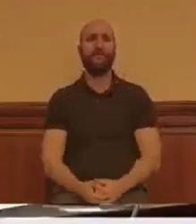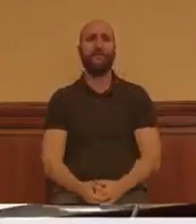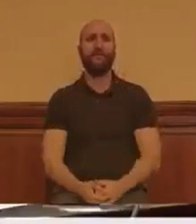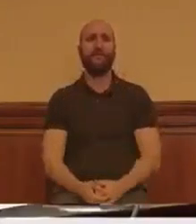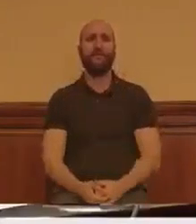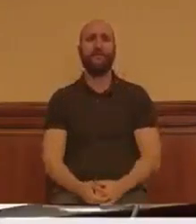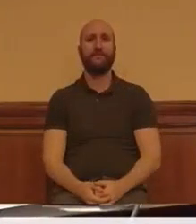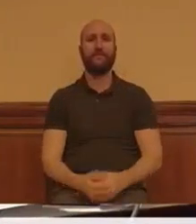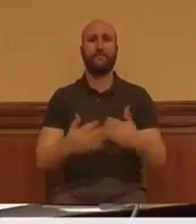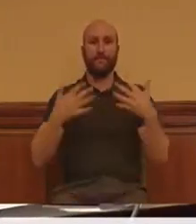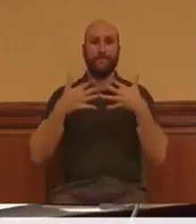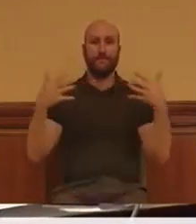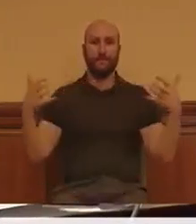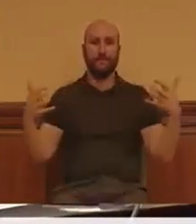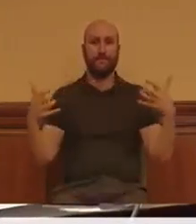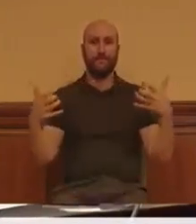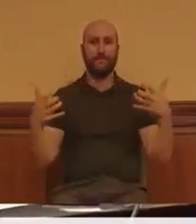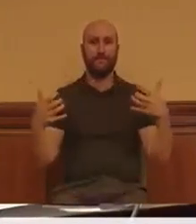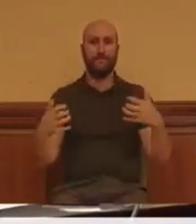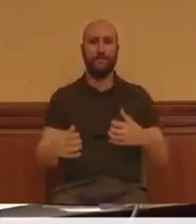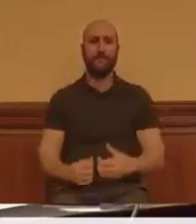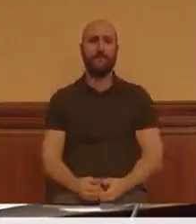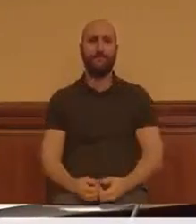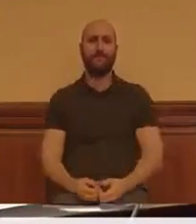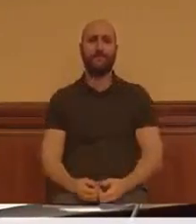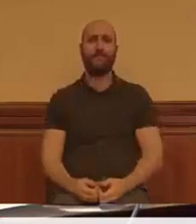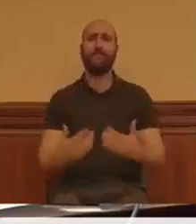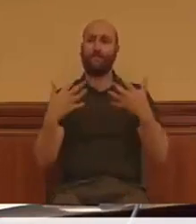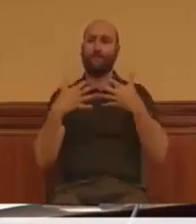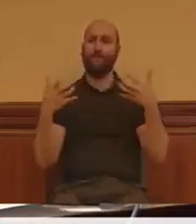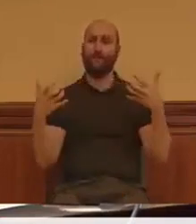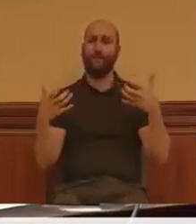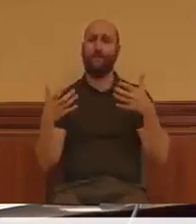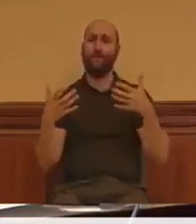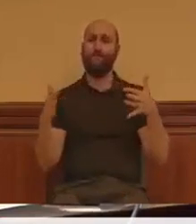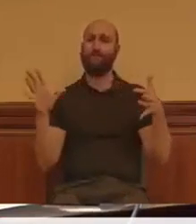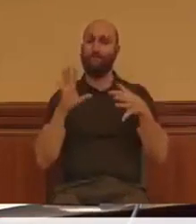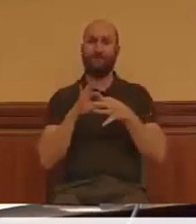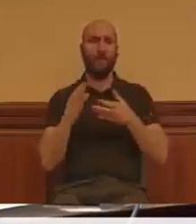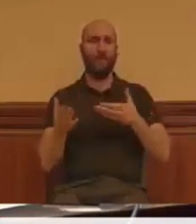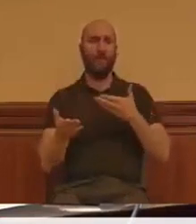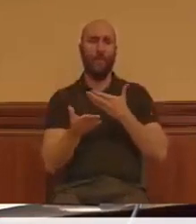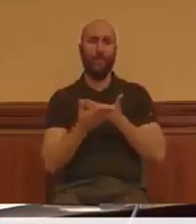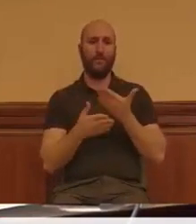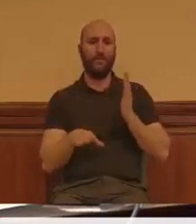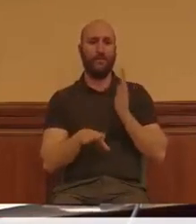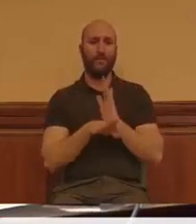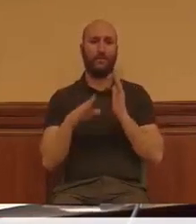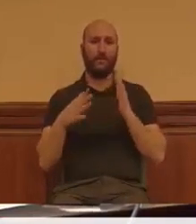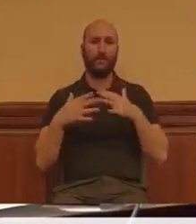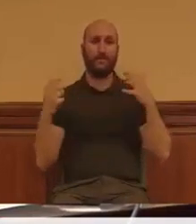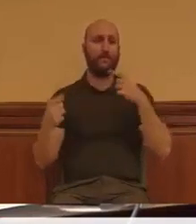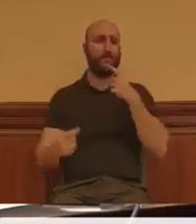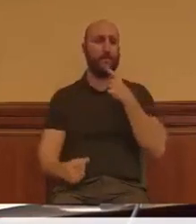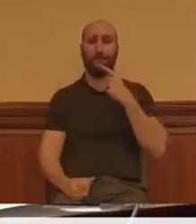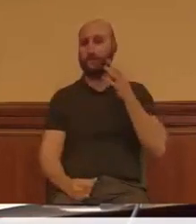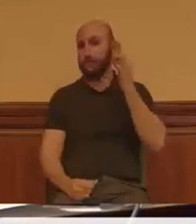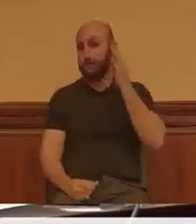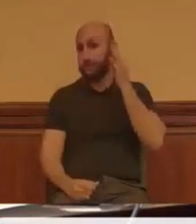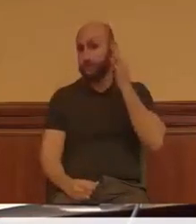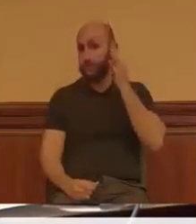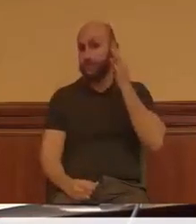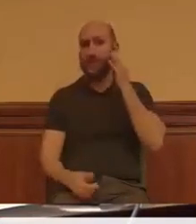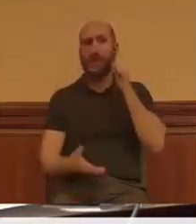que define muy bien la moción que traemos a este pleno. Dice, las mujeres no se